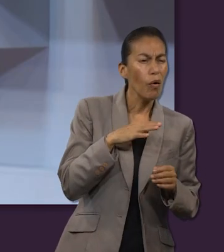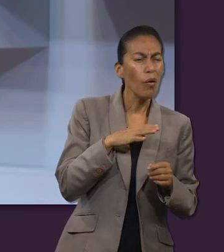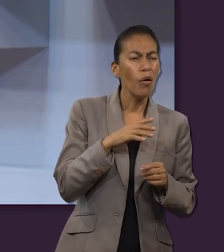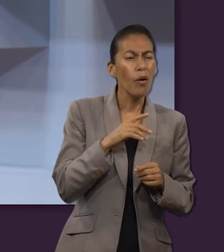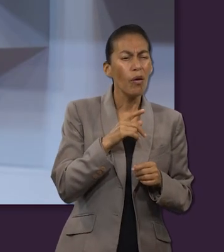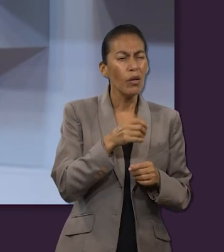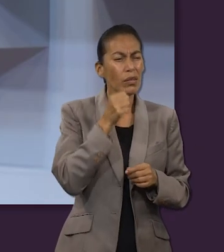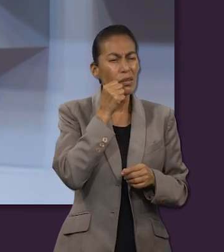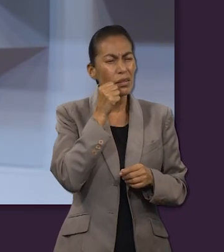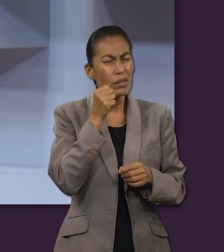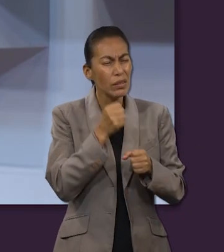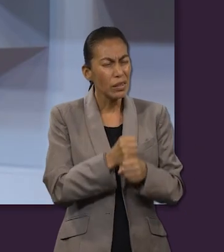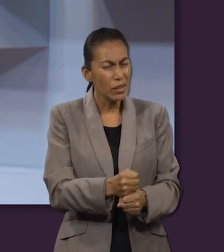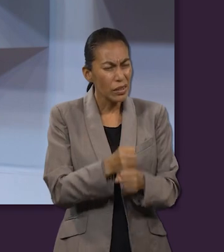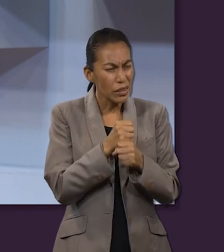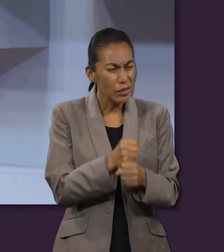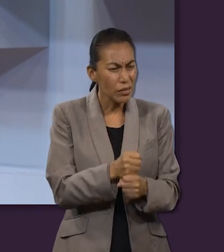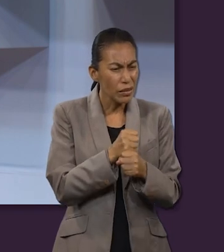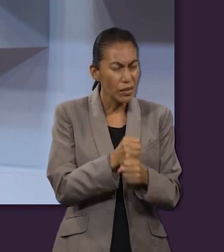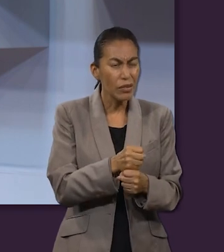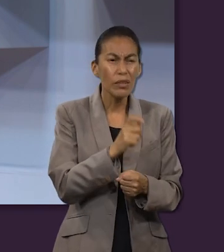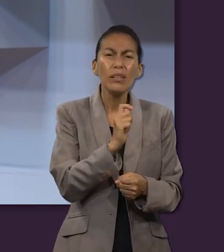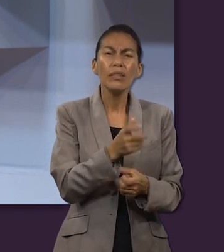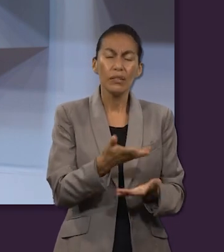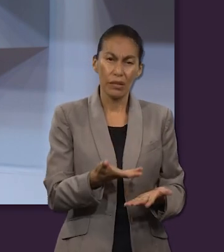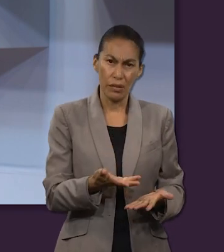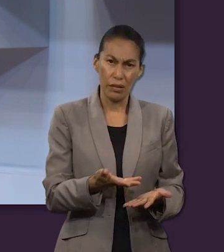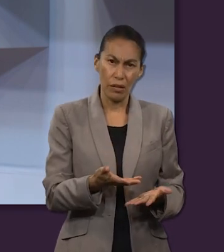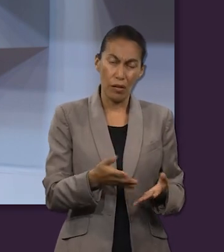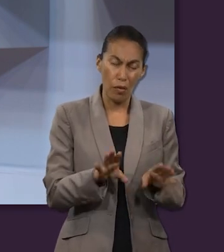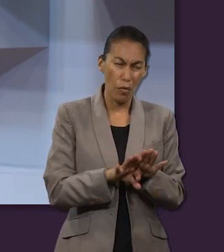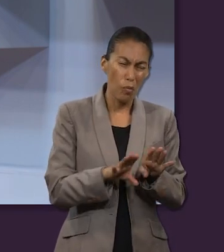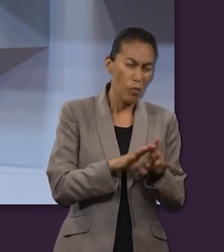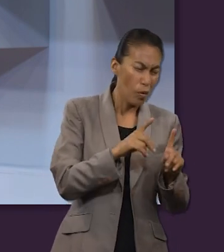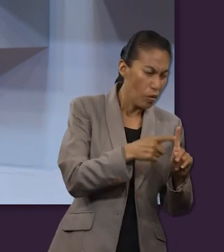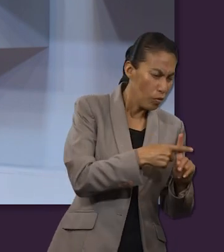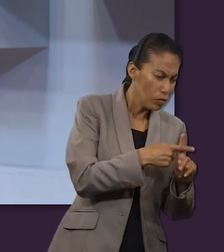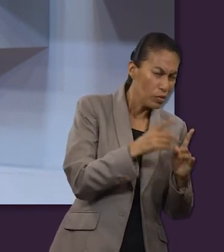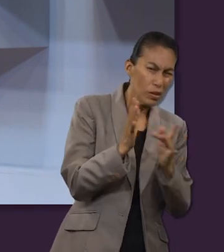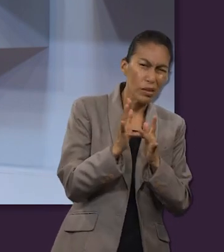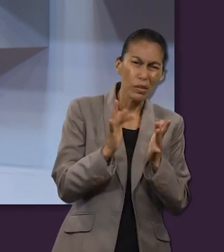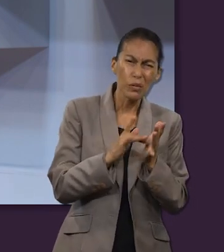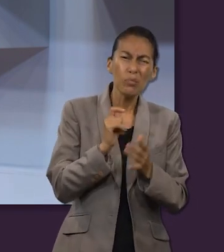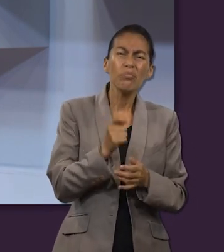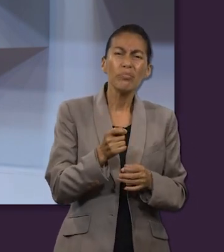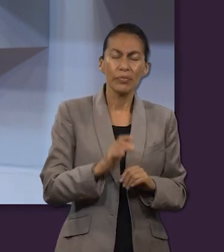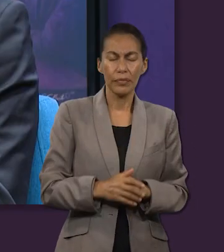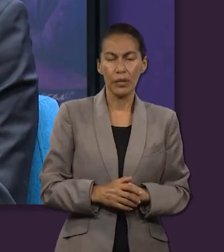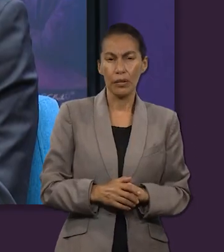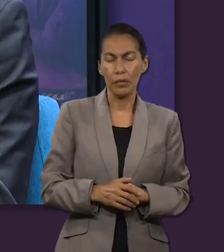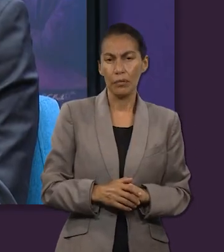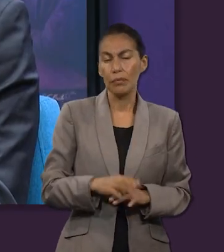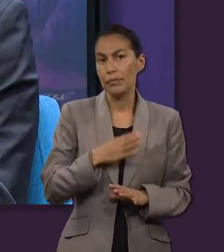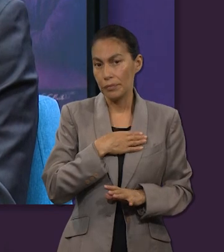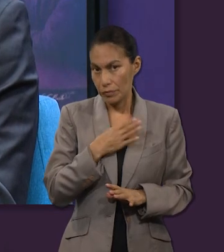sacrificios del Antiguo Testamento en la perspectiva de la cruz de Jesús?